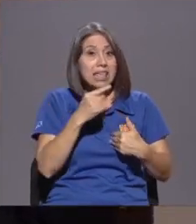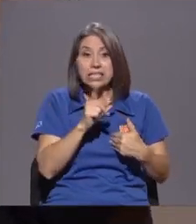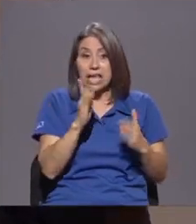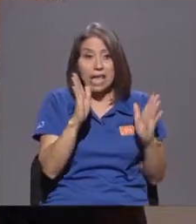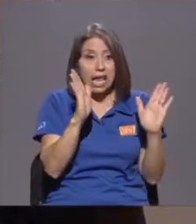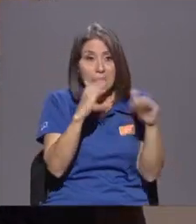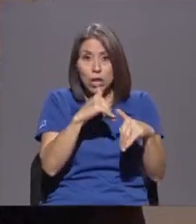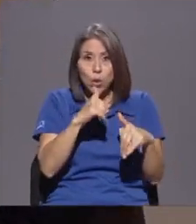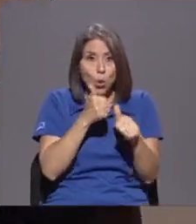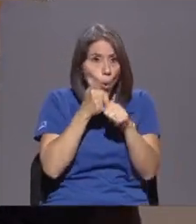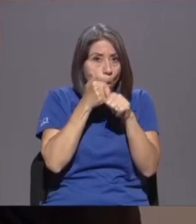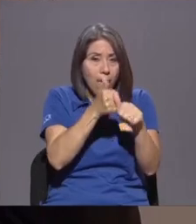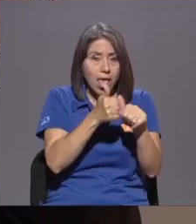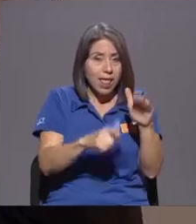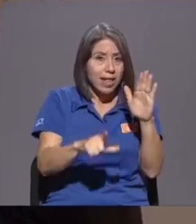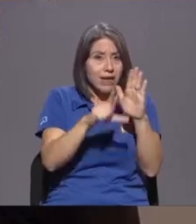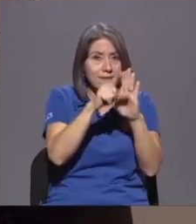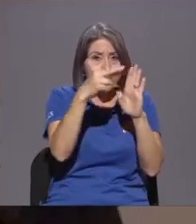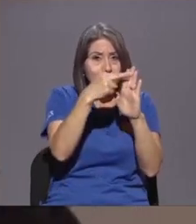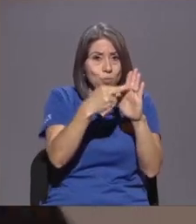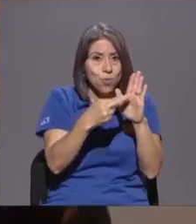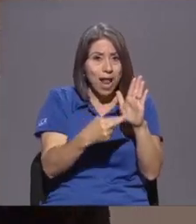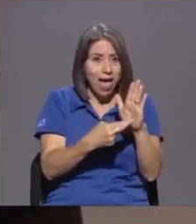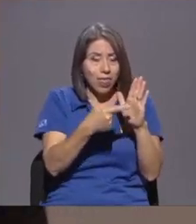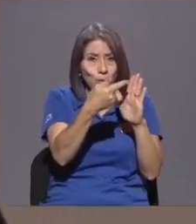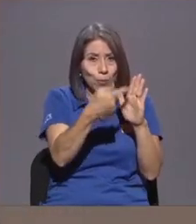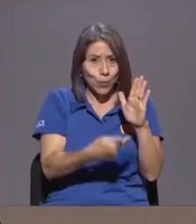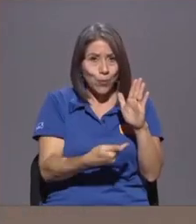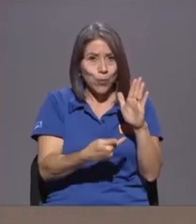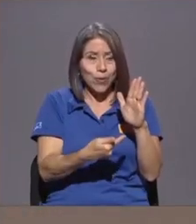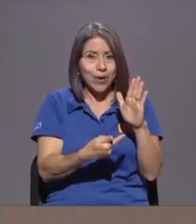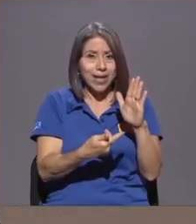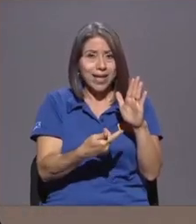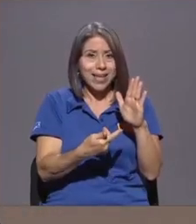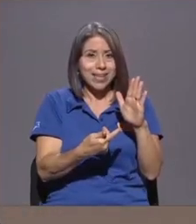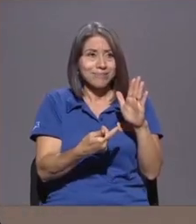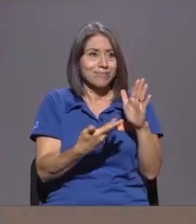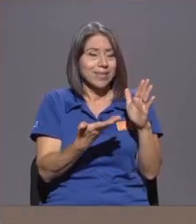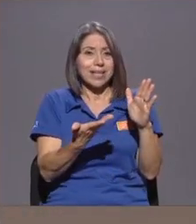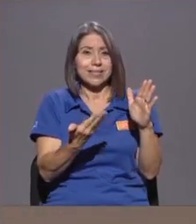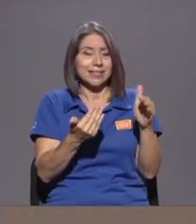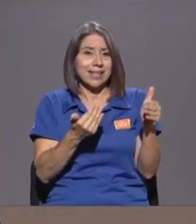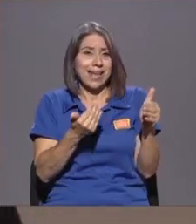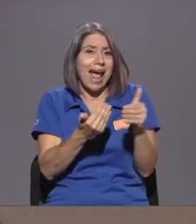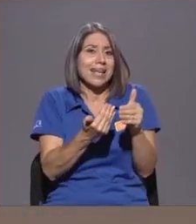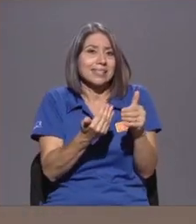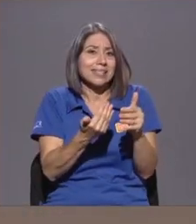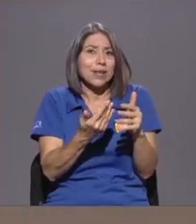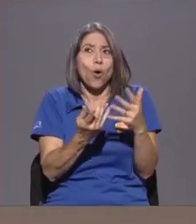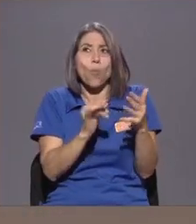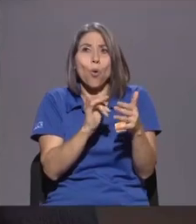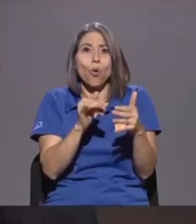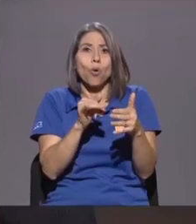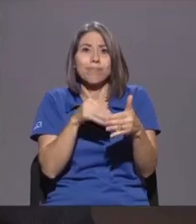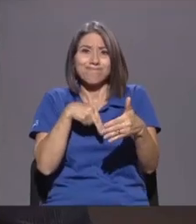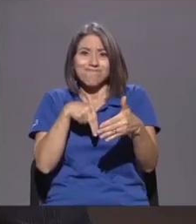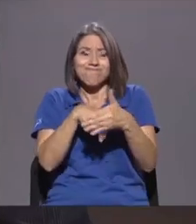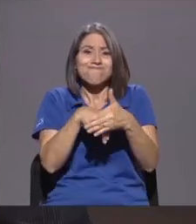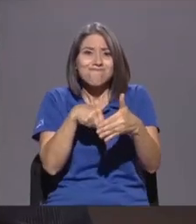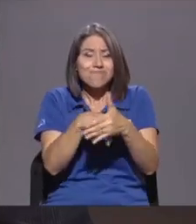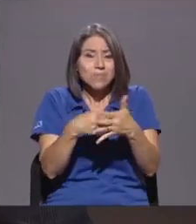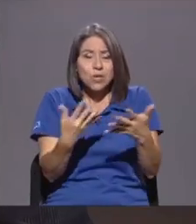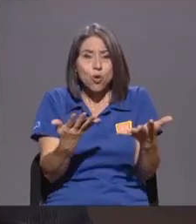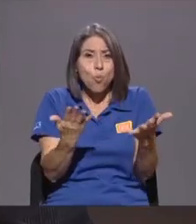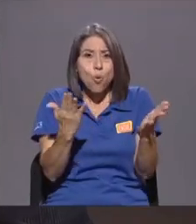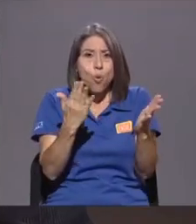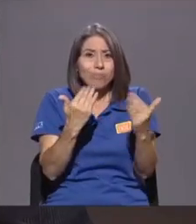que entiendo Que buscan Es Casi Toparse Contra una pared Sin embargo Vea